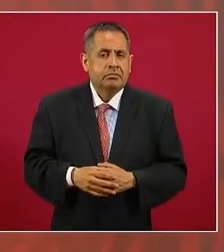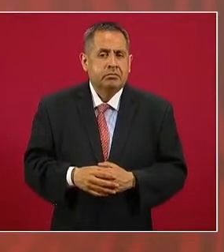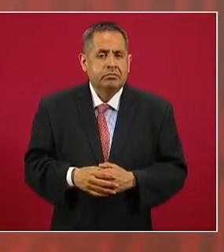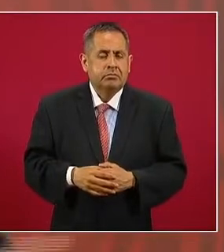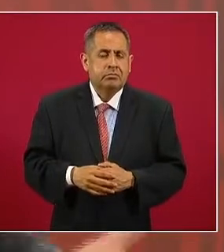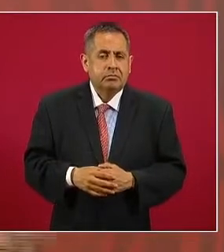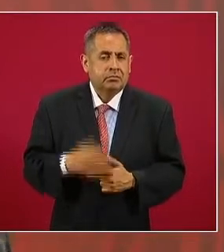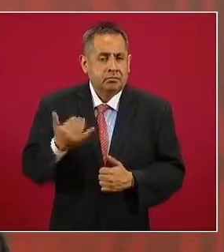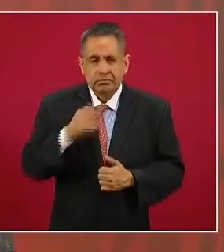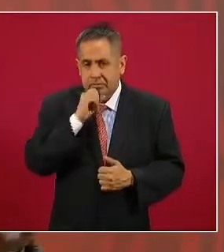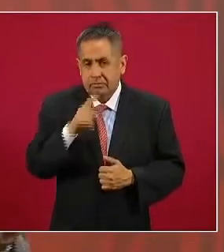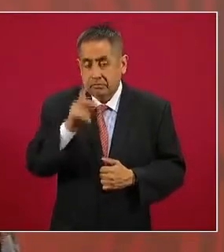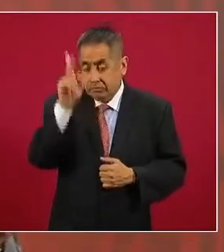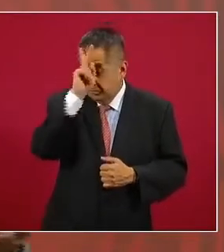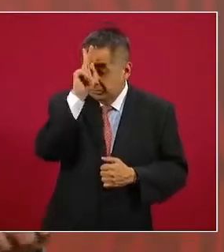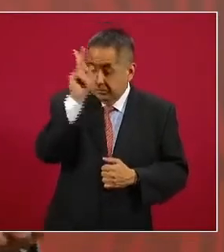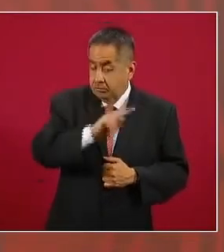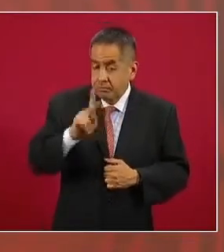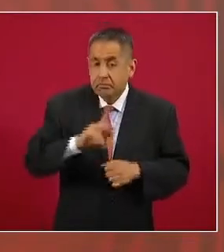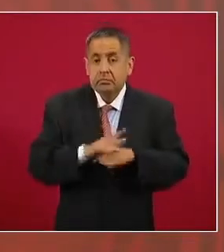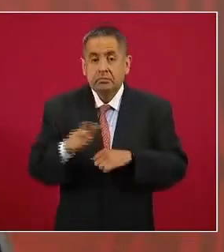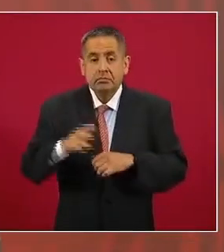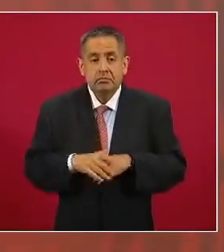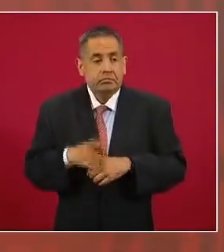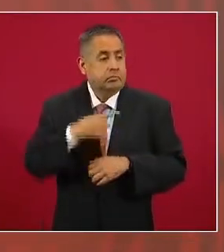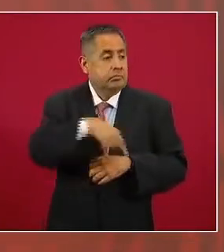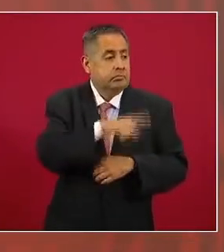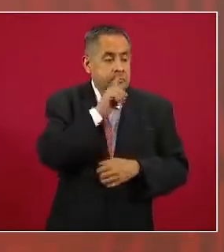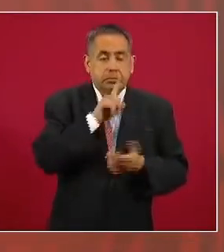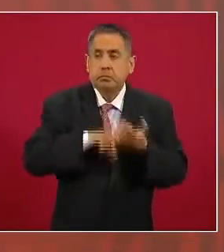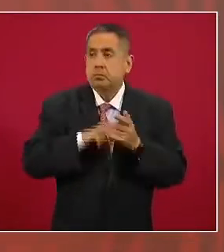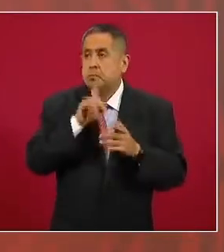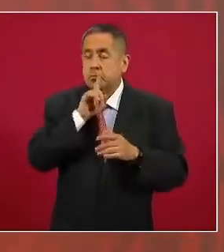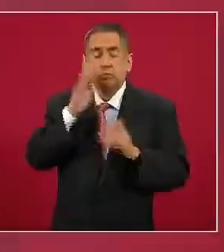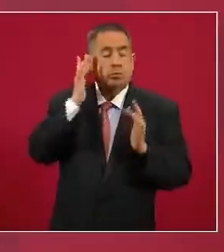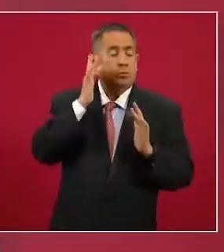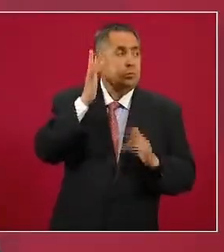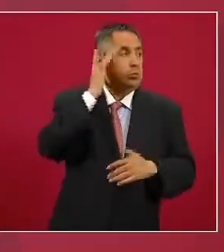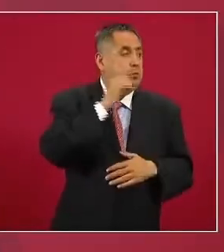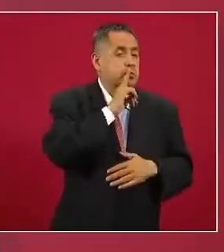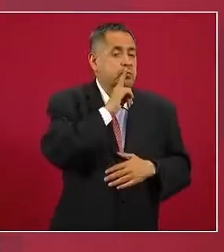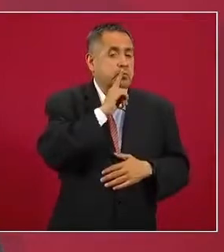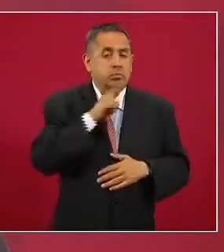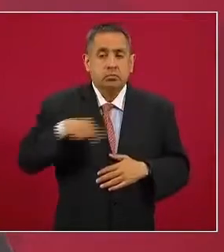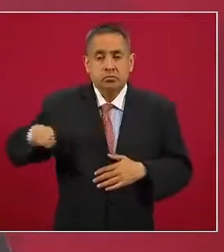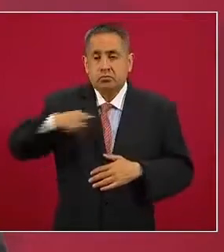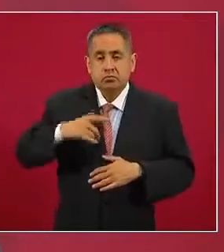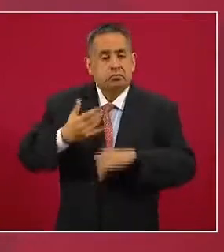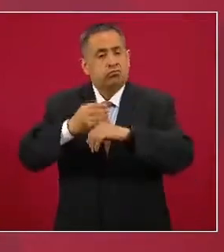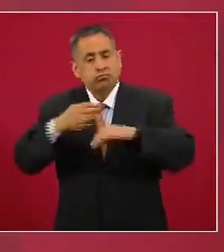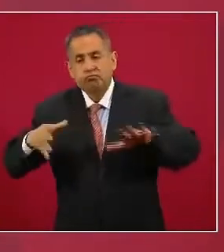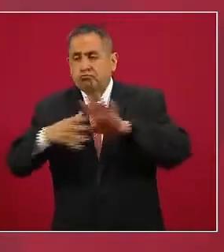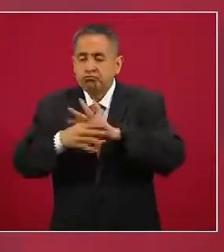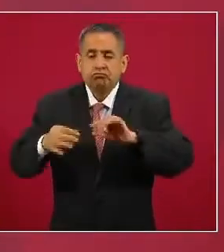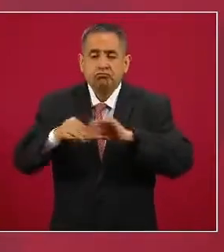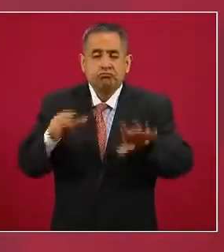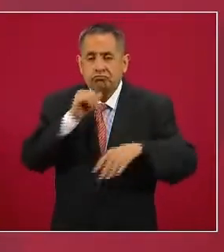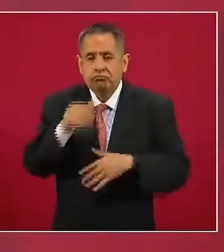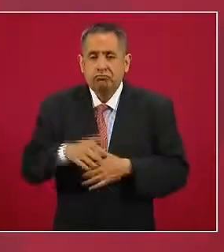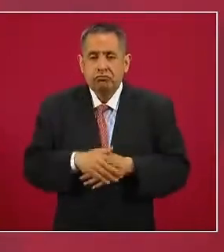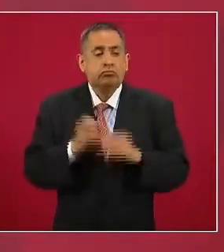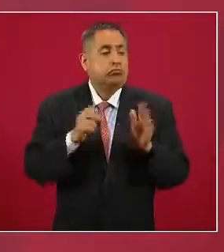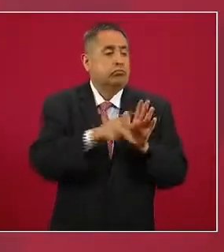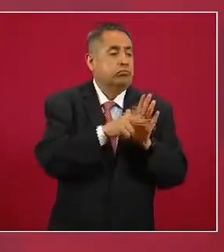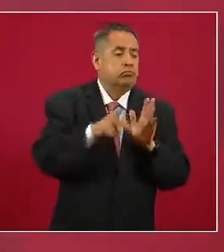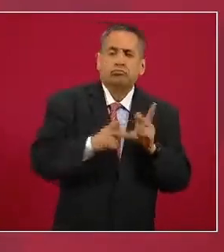y lo peor el silencio ni informaban ni los medios les